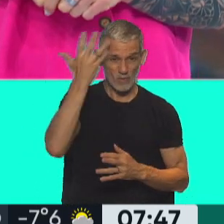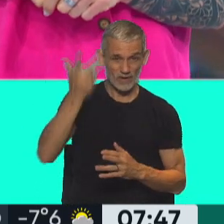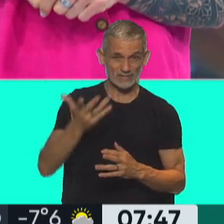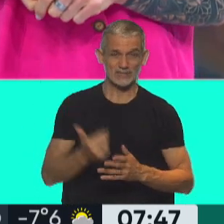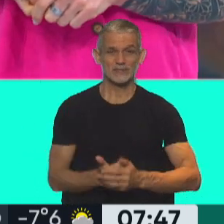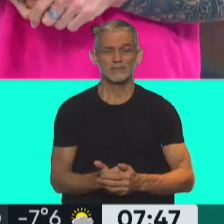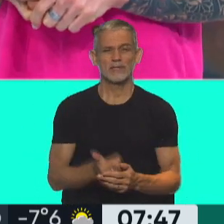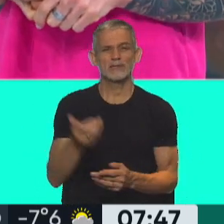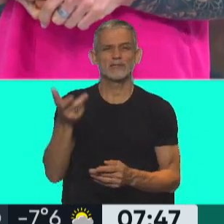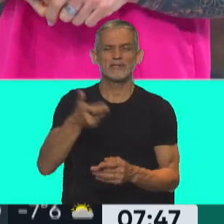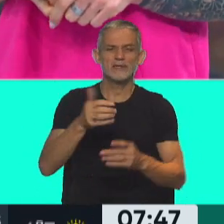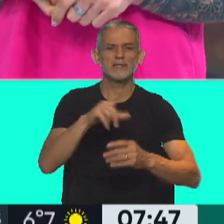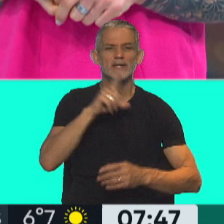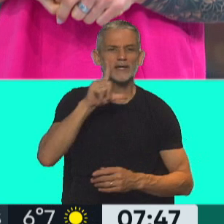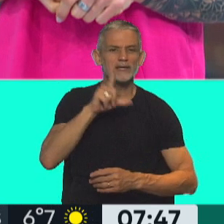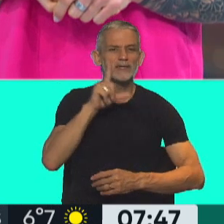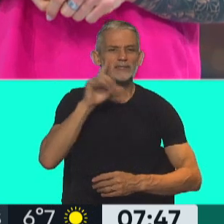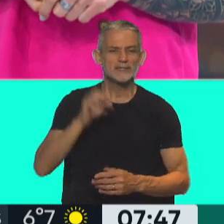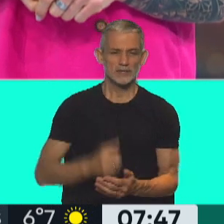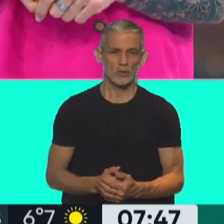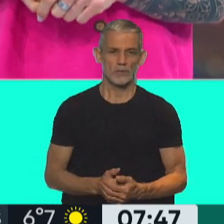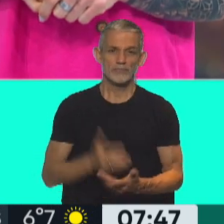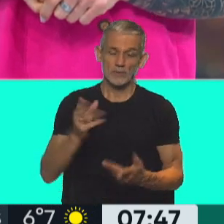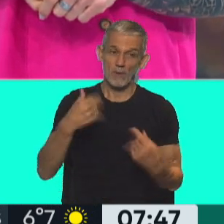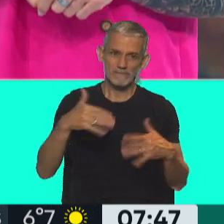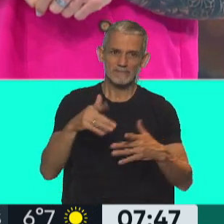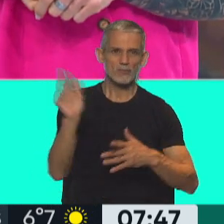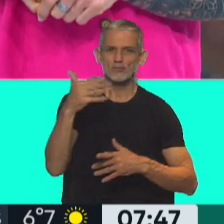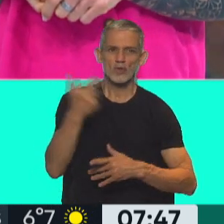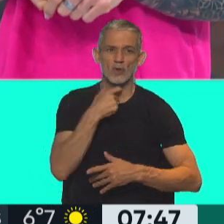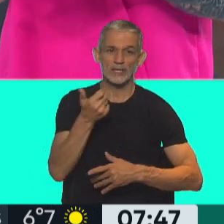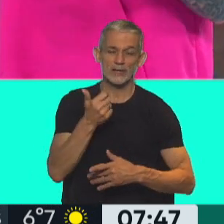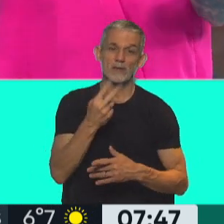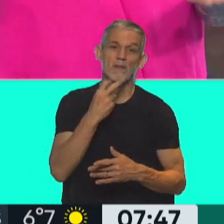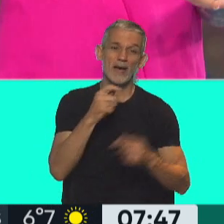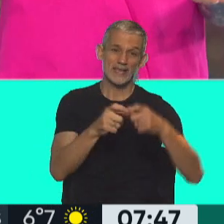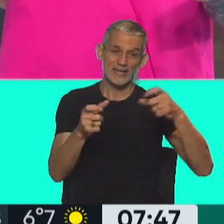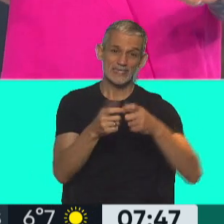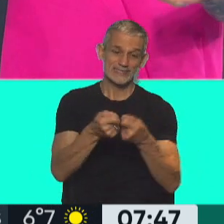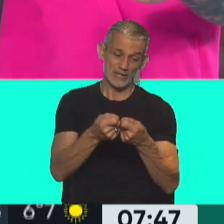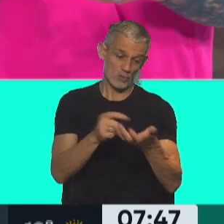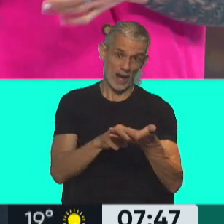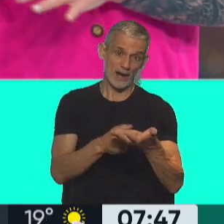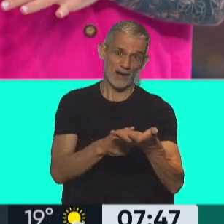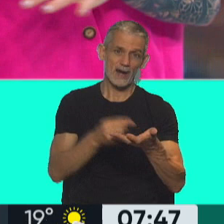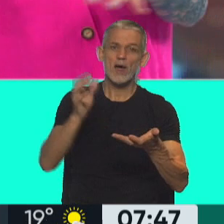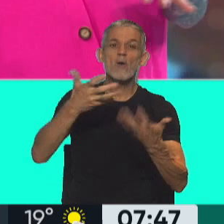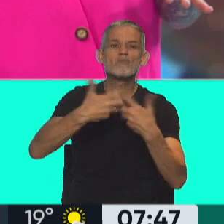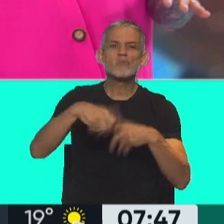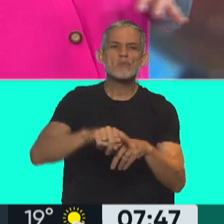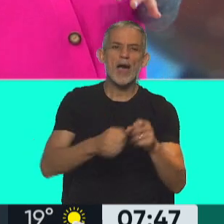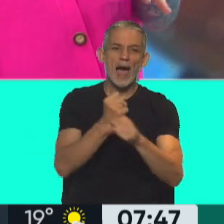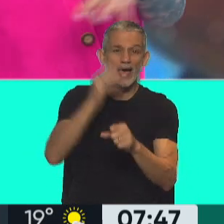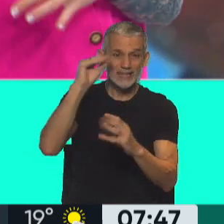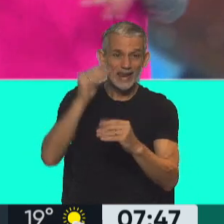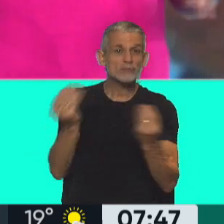República Argentina. Vos sabés que el litio es un mineral muy codiciado. Las baterías de los celulares, lo que tenés en la mano. Exactamente. Funciona y te llega hasta la noche